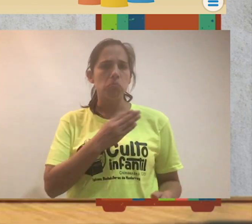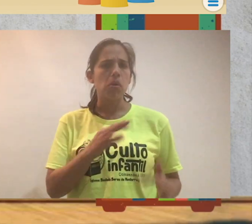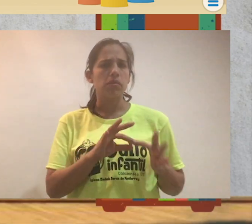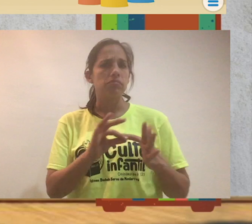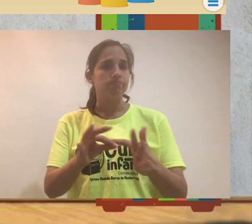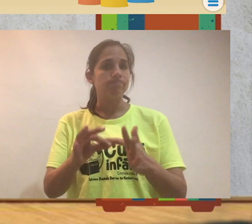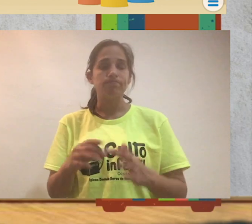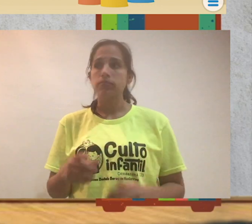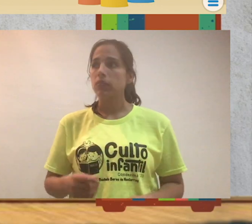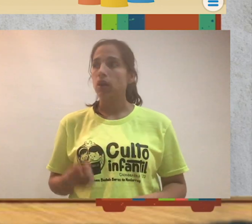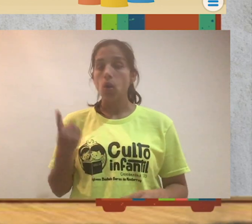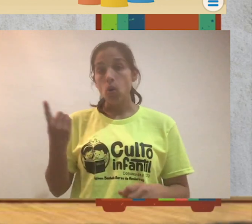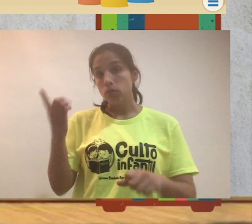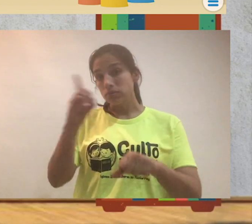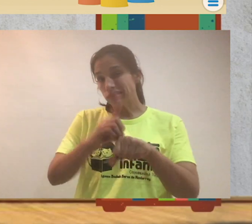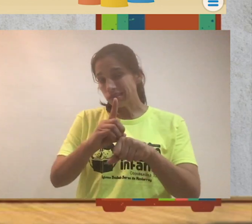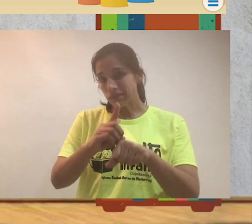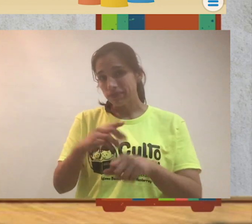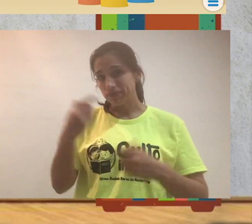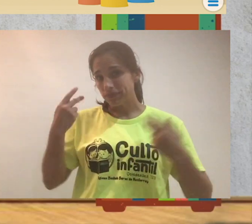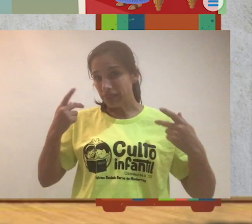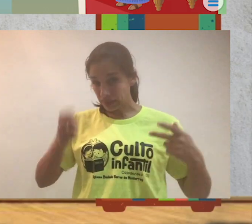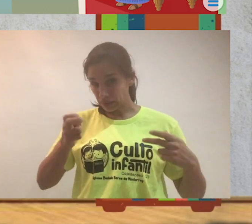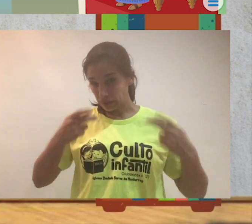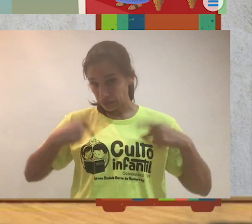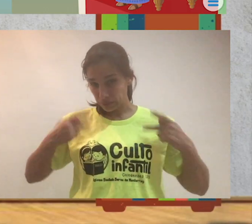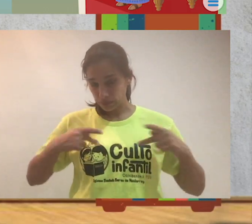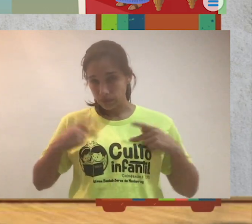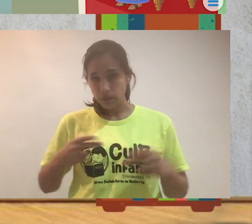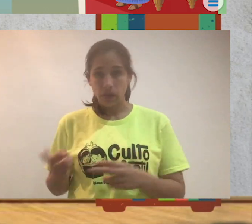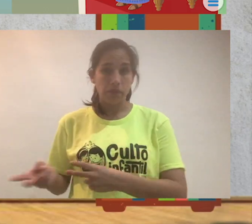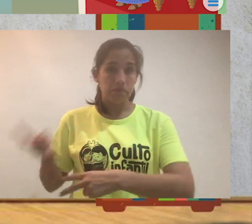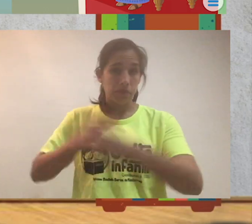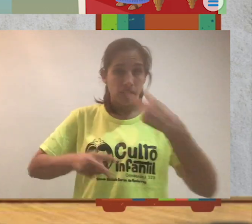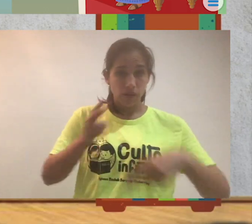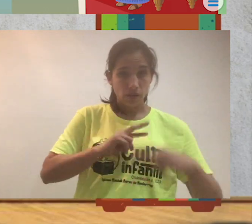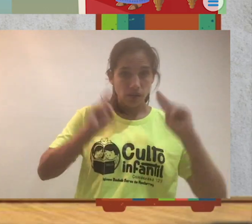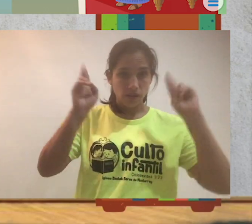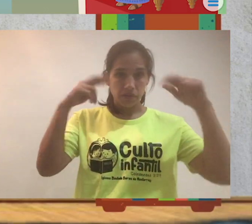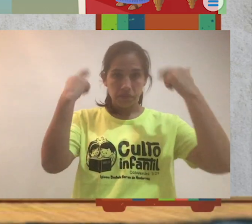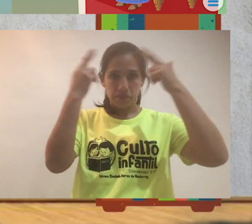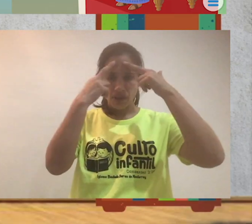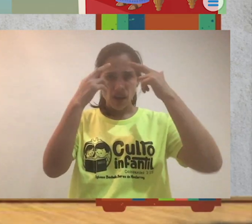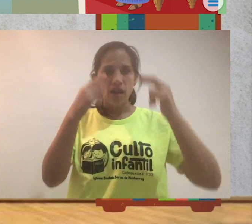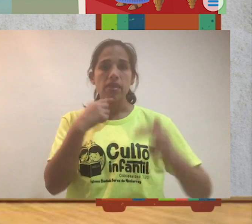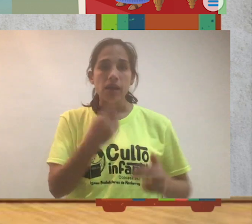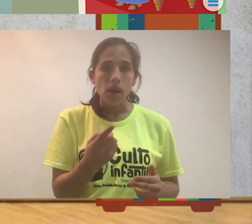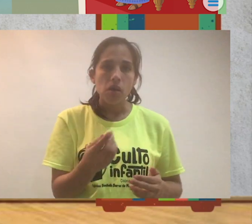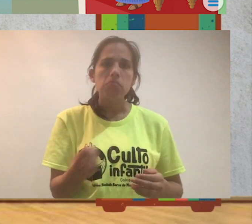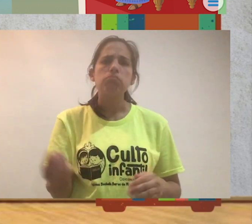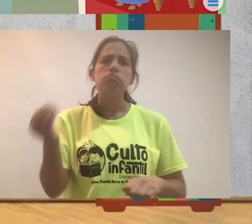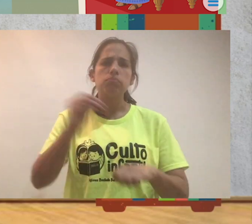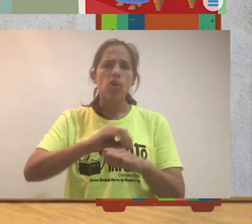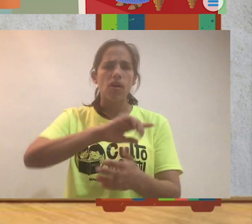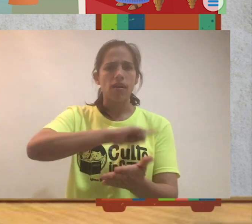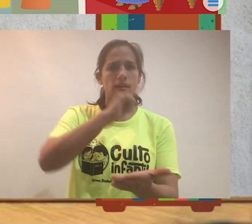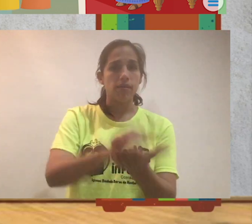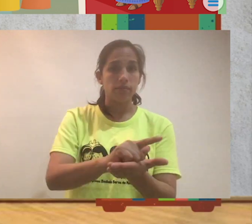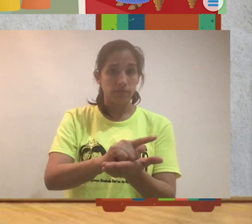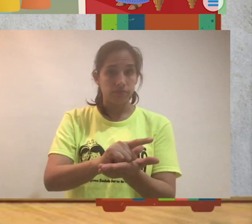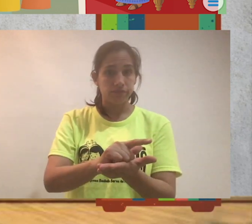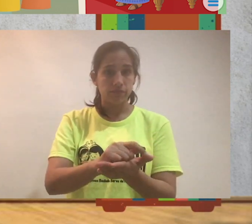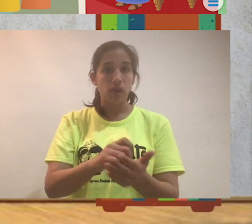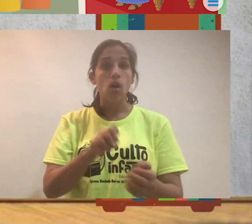estos gobernantes fueron delante del rey y le dijeron que sellara un decreto,